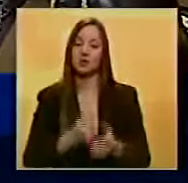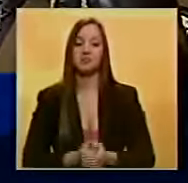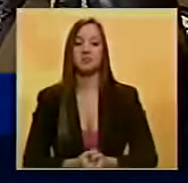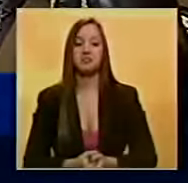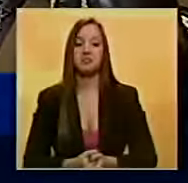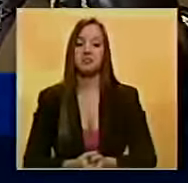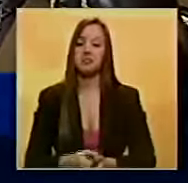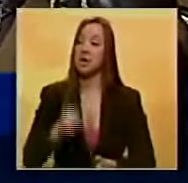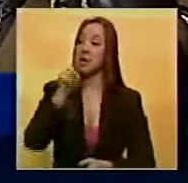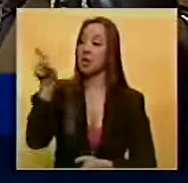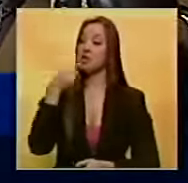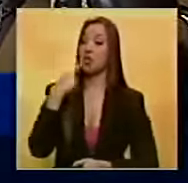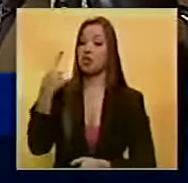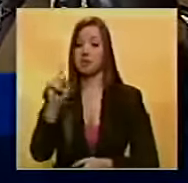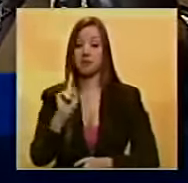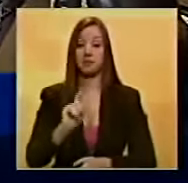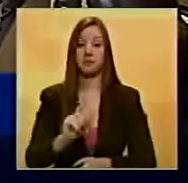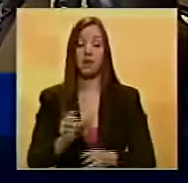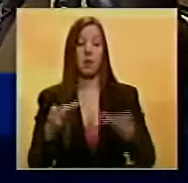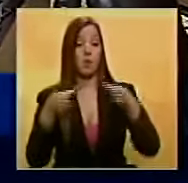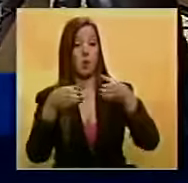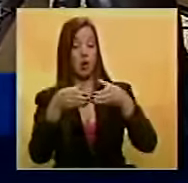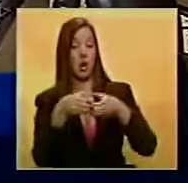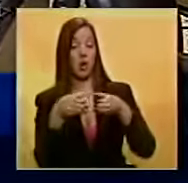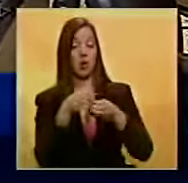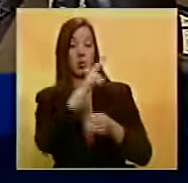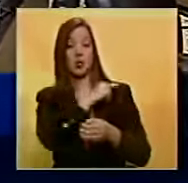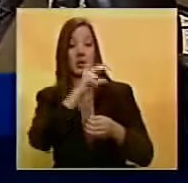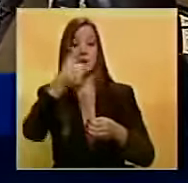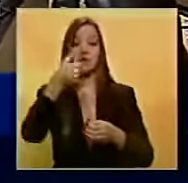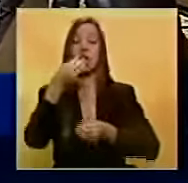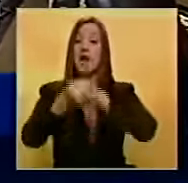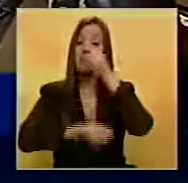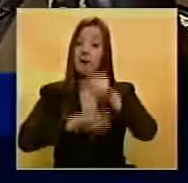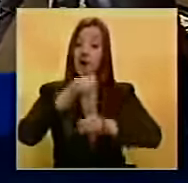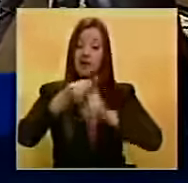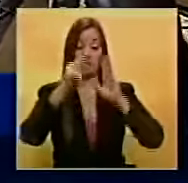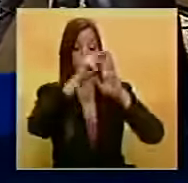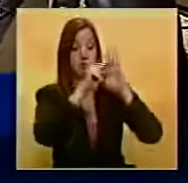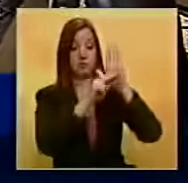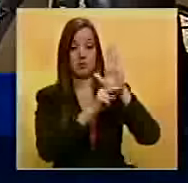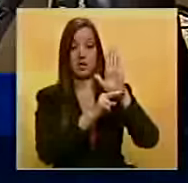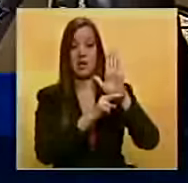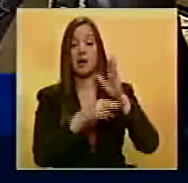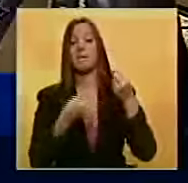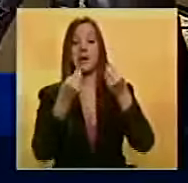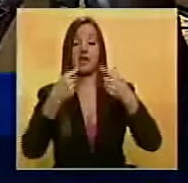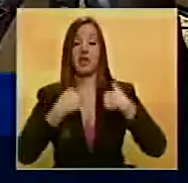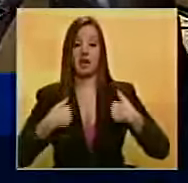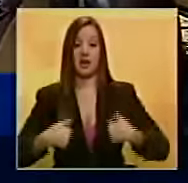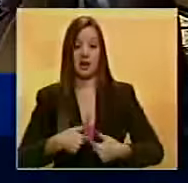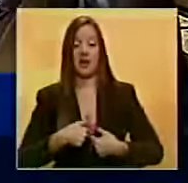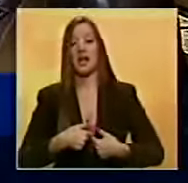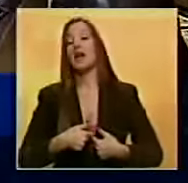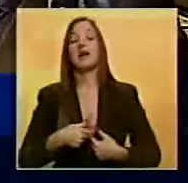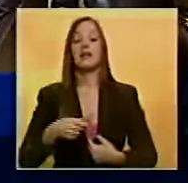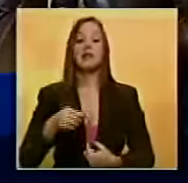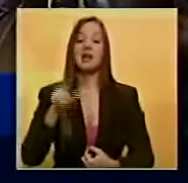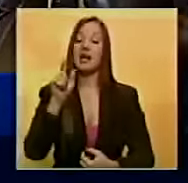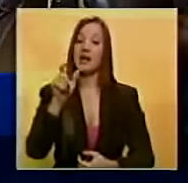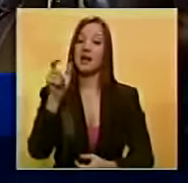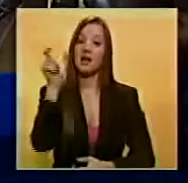dice, por medio de la Junta Directiva se establecerán unas directrices para la acreditación de los periodistas. Aquí no hay ningún